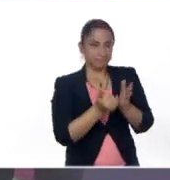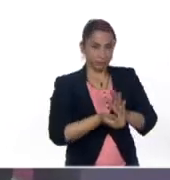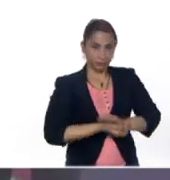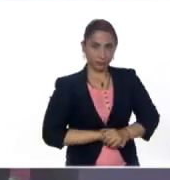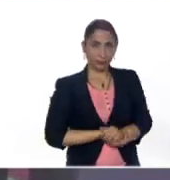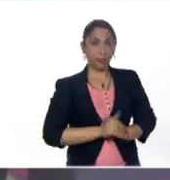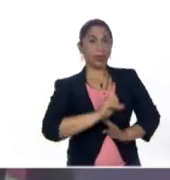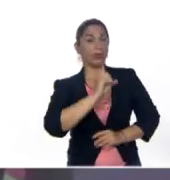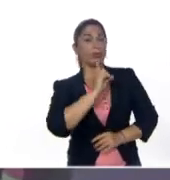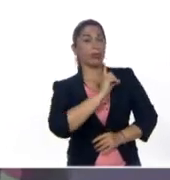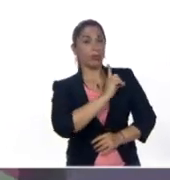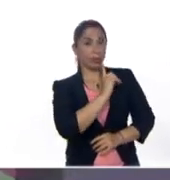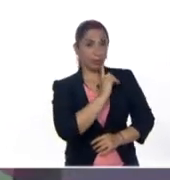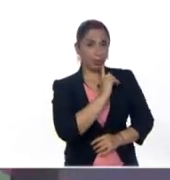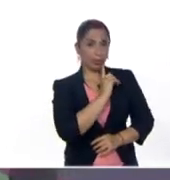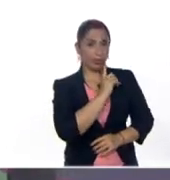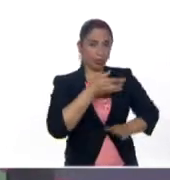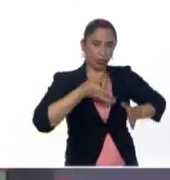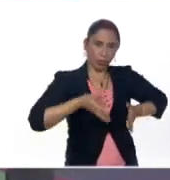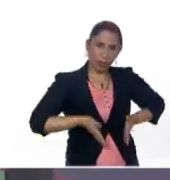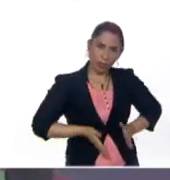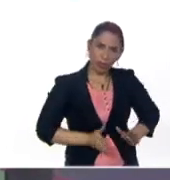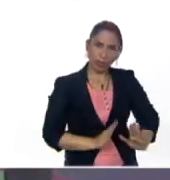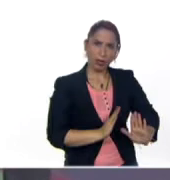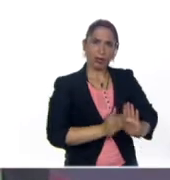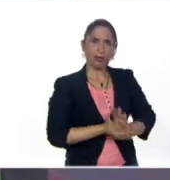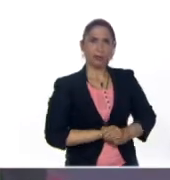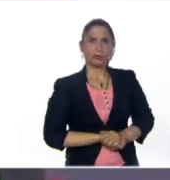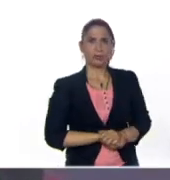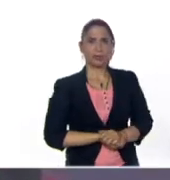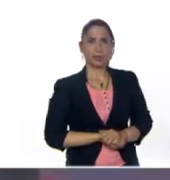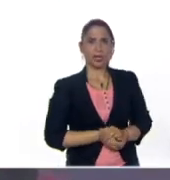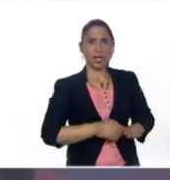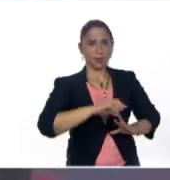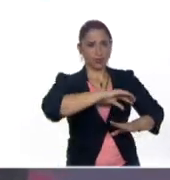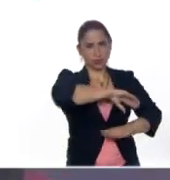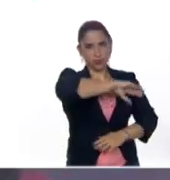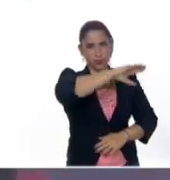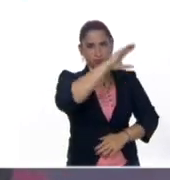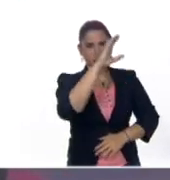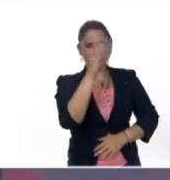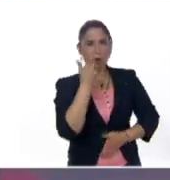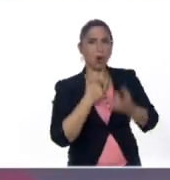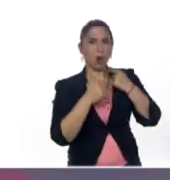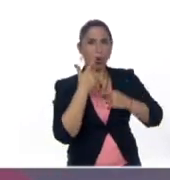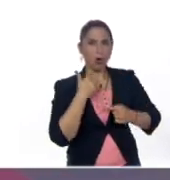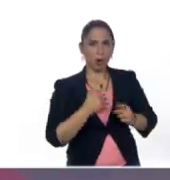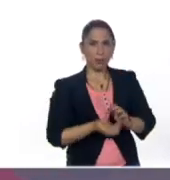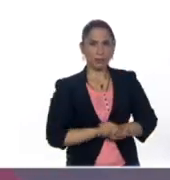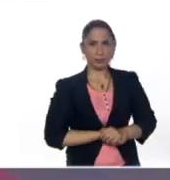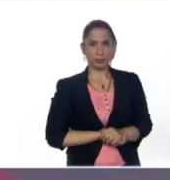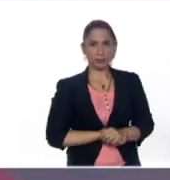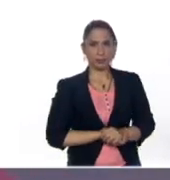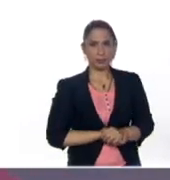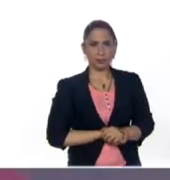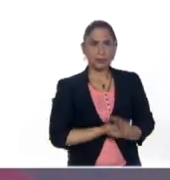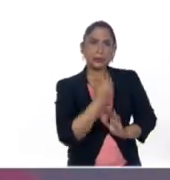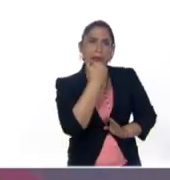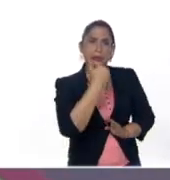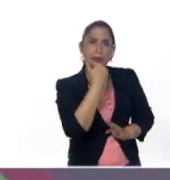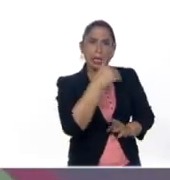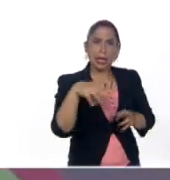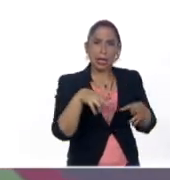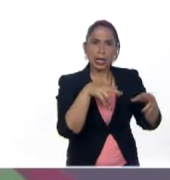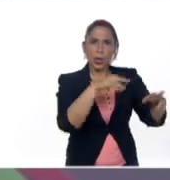Se llama El nacimiento del arco iris. Dice así, a orillas del río Orinoco